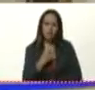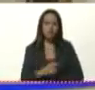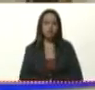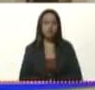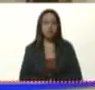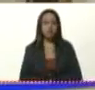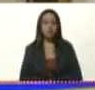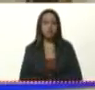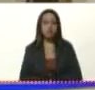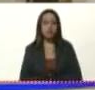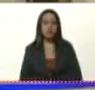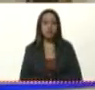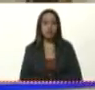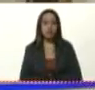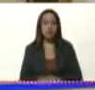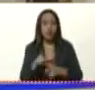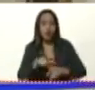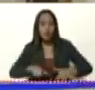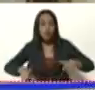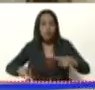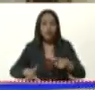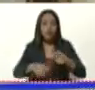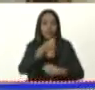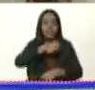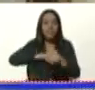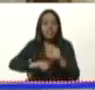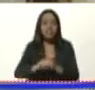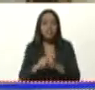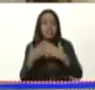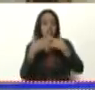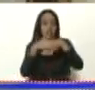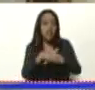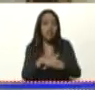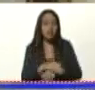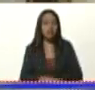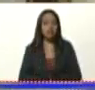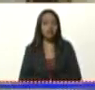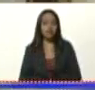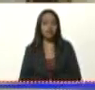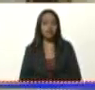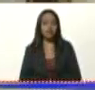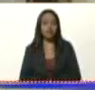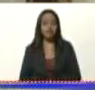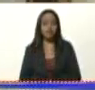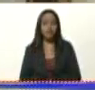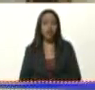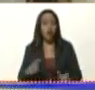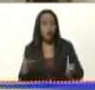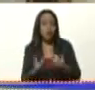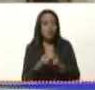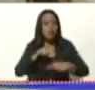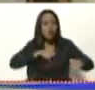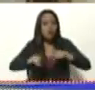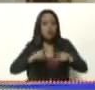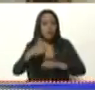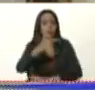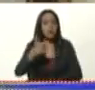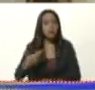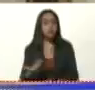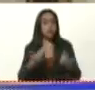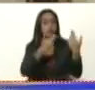que las regiones de defensa integral, las zonas de defensa integral, en coordinación con autoridades